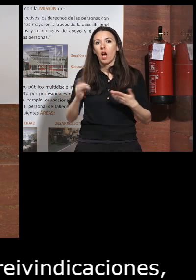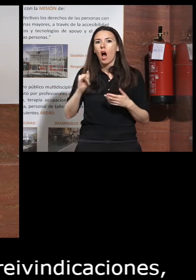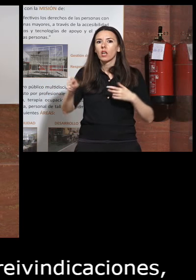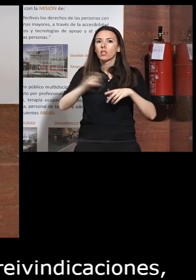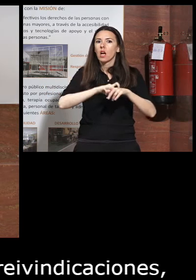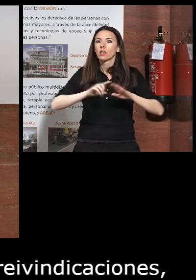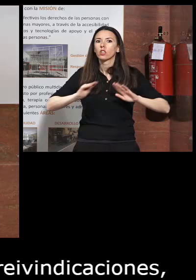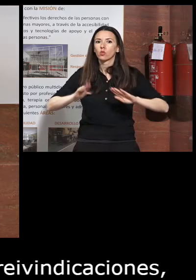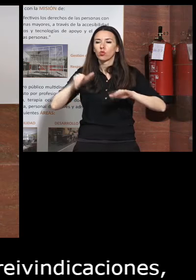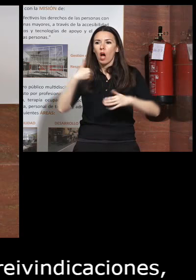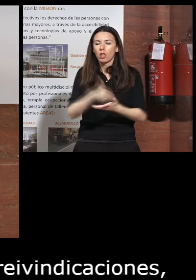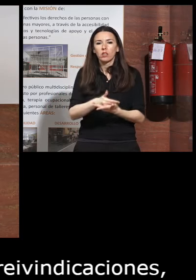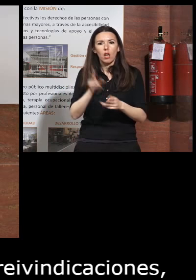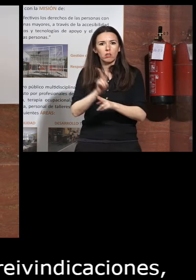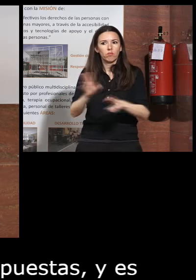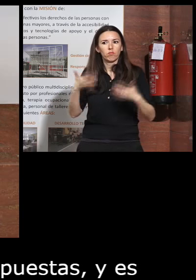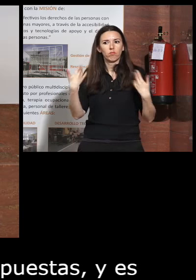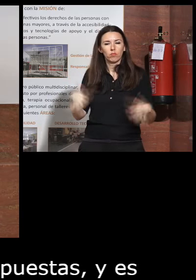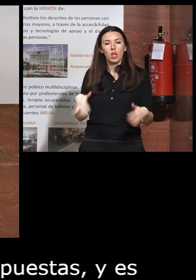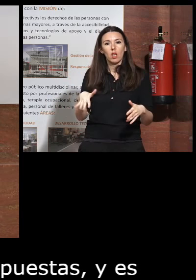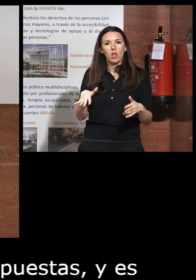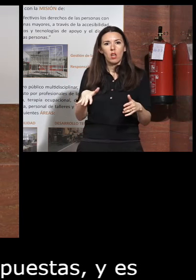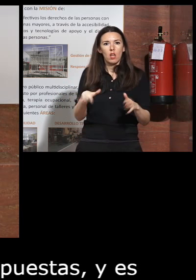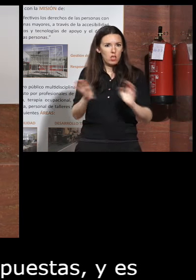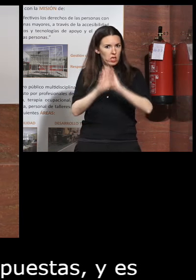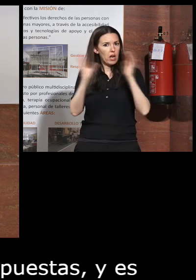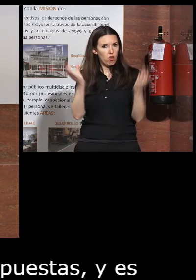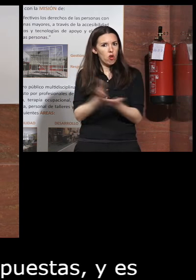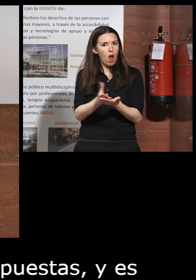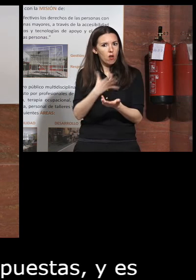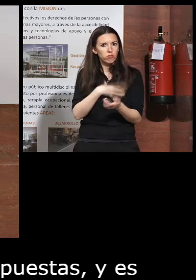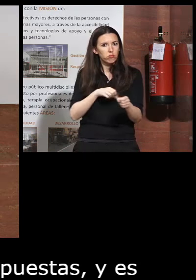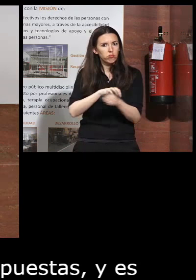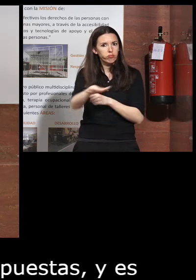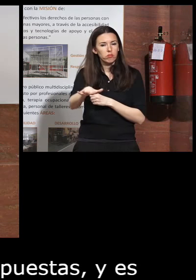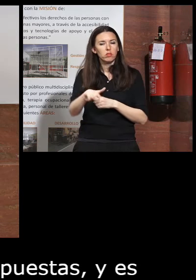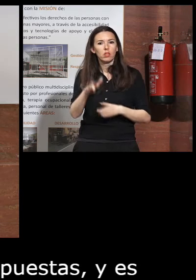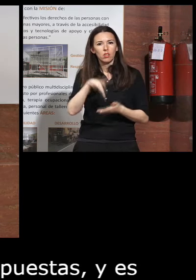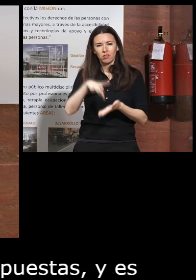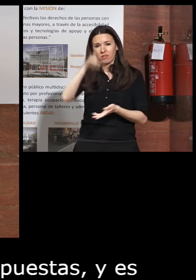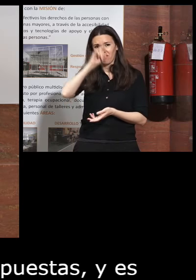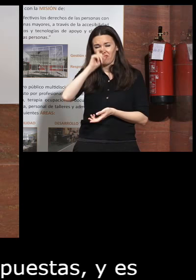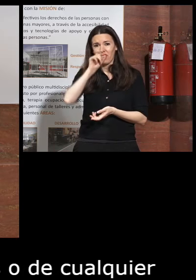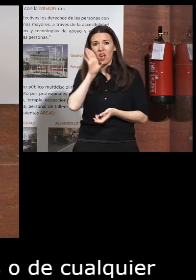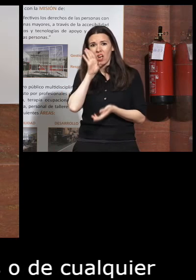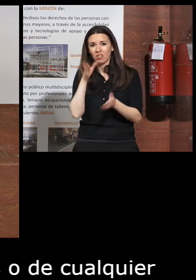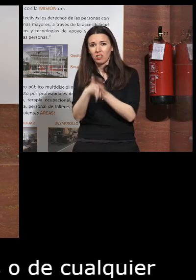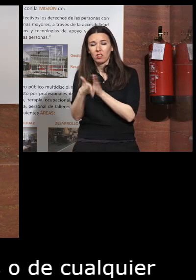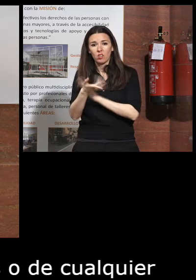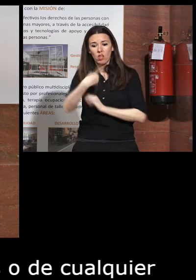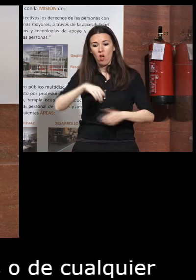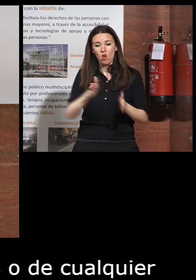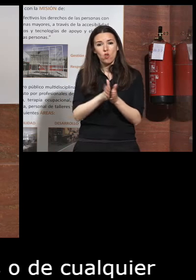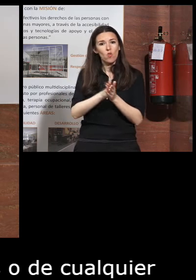carácter incluso una dimensión mejor dicho incluso internacional hay que recordar de lo que comentaba nuestra